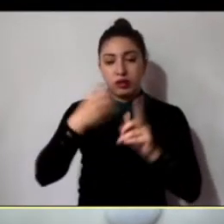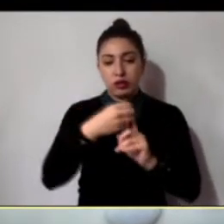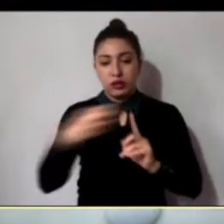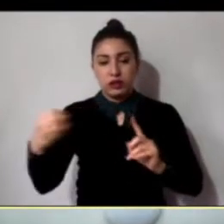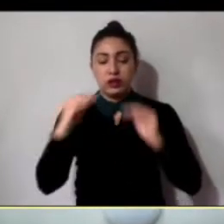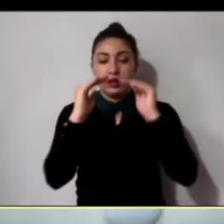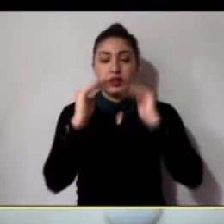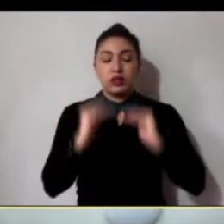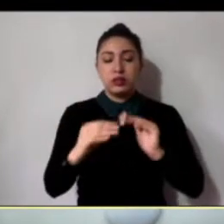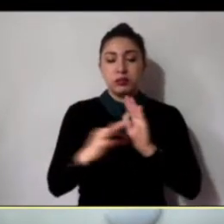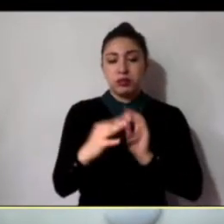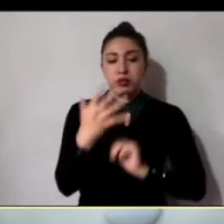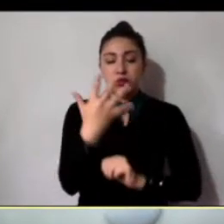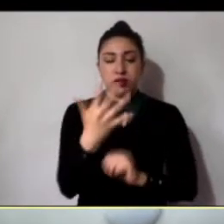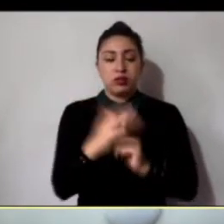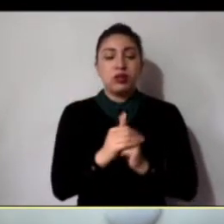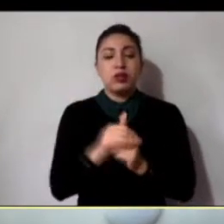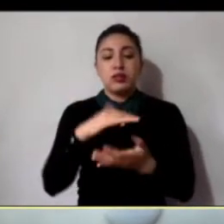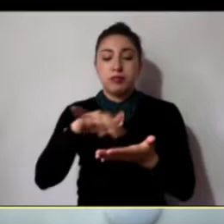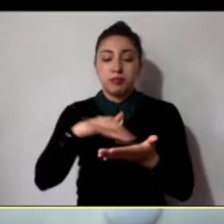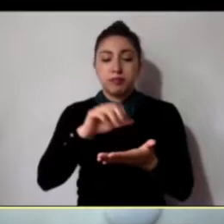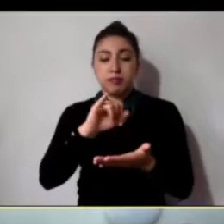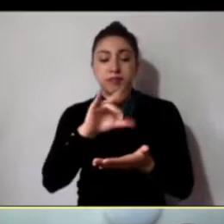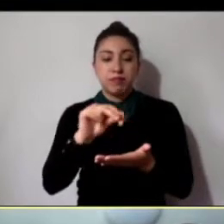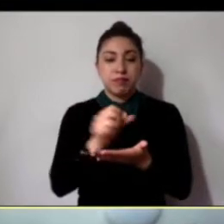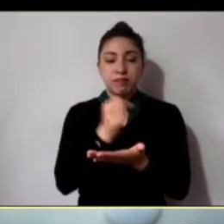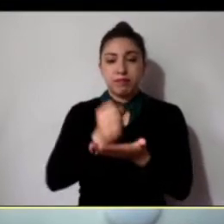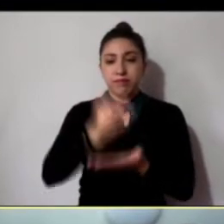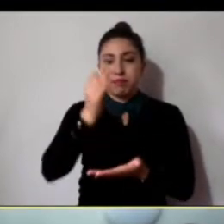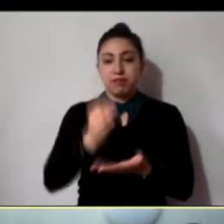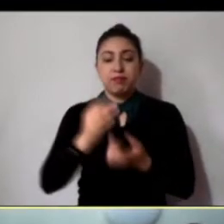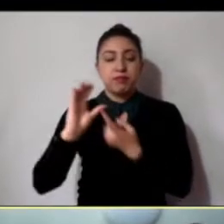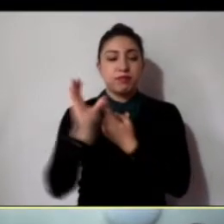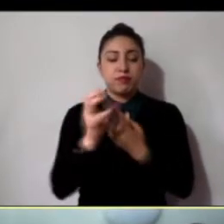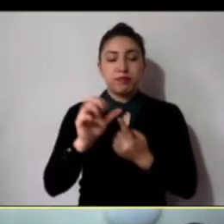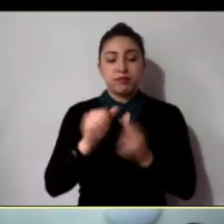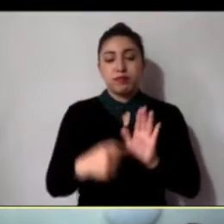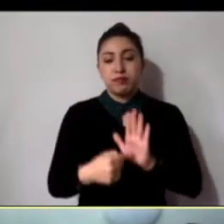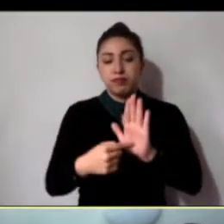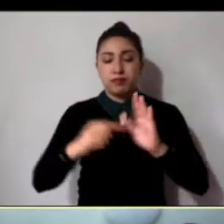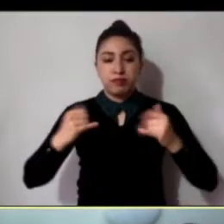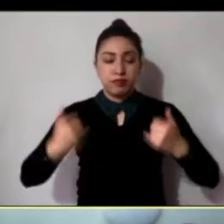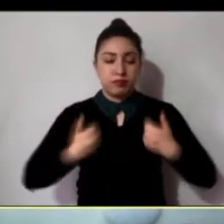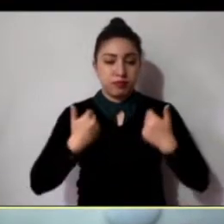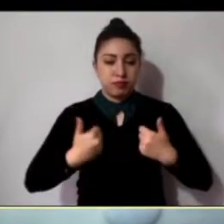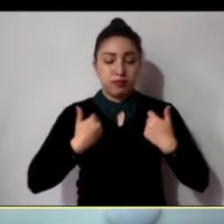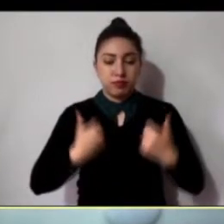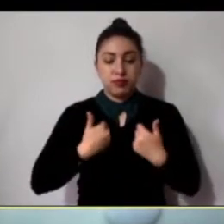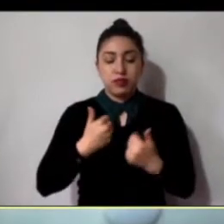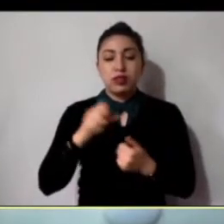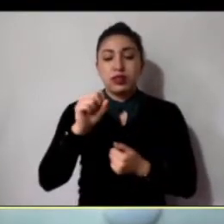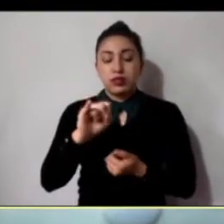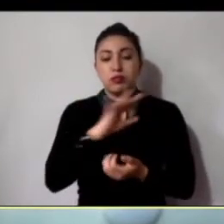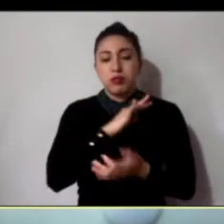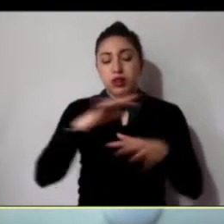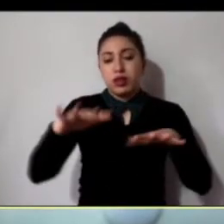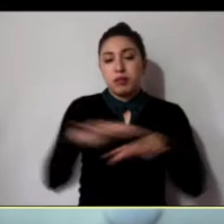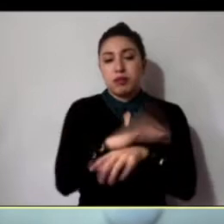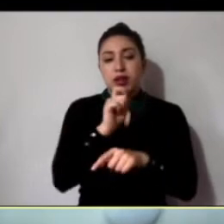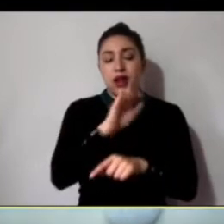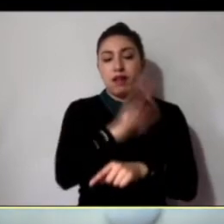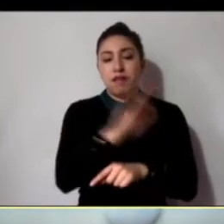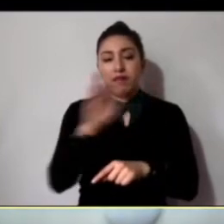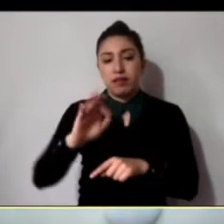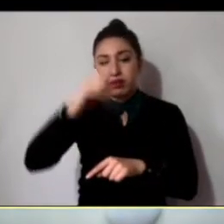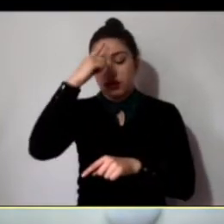discusión y, su caso, aprobación del acuerdo de la Comisión de Juventud por el que sus integrantes aprueban modificar los plazos de la convocatoria